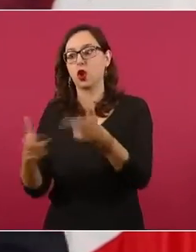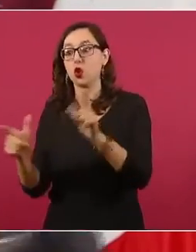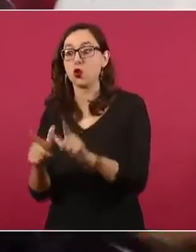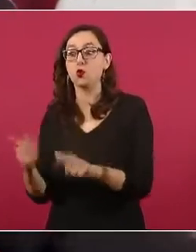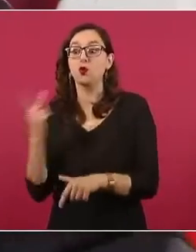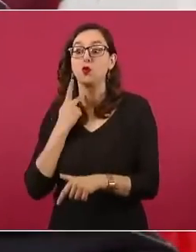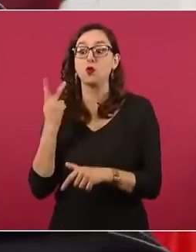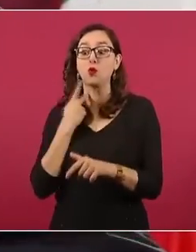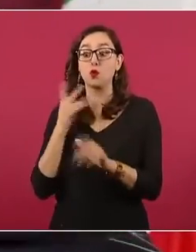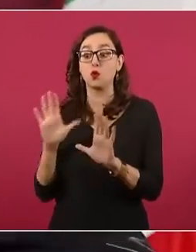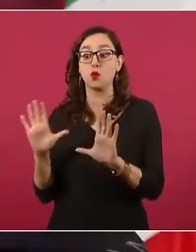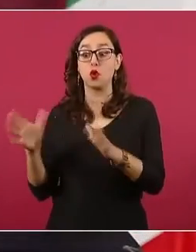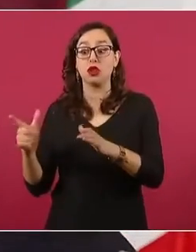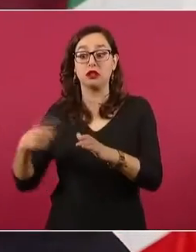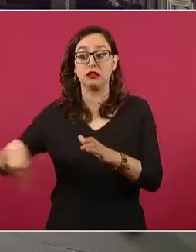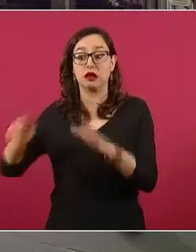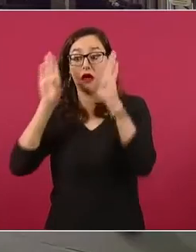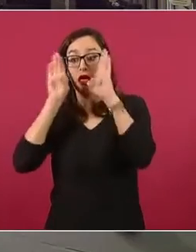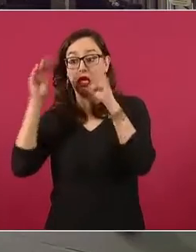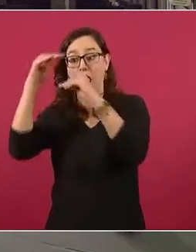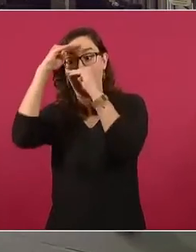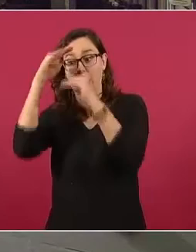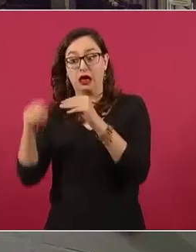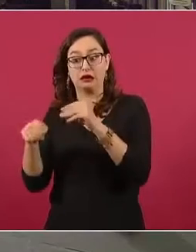Digo, ya nos estamos metiendo en otra cosa, ¿no?